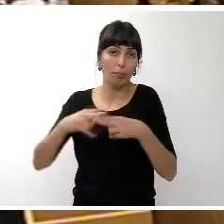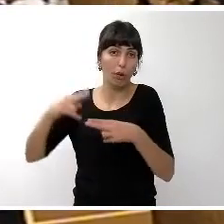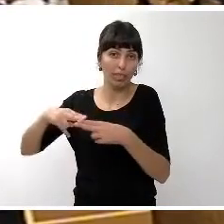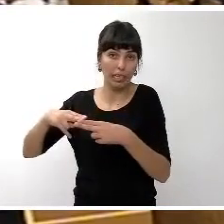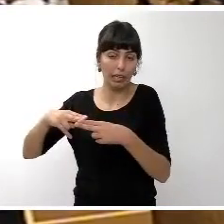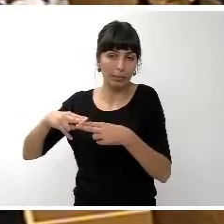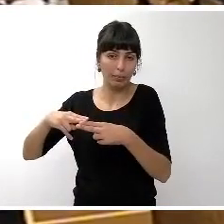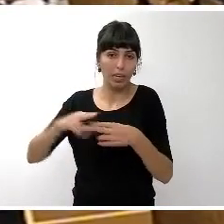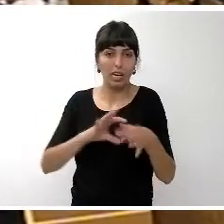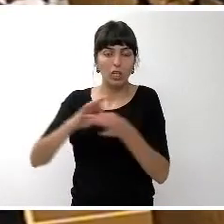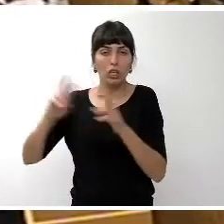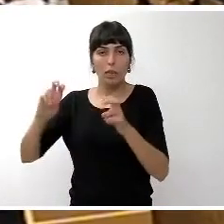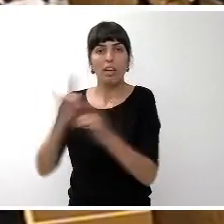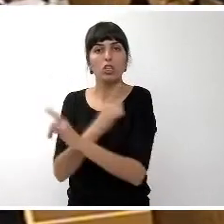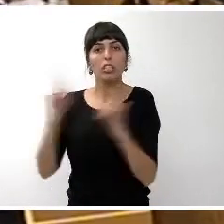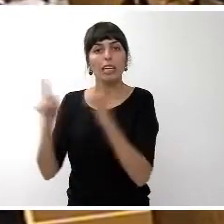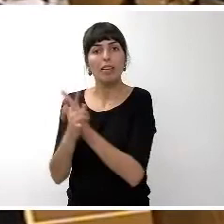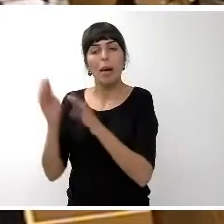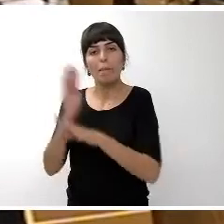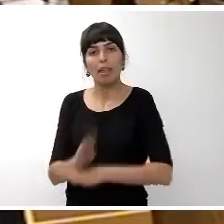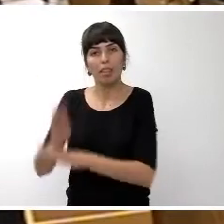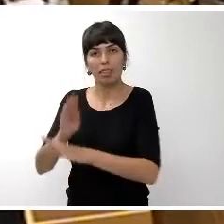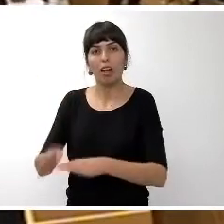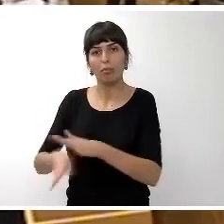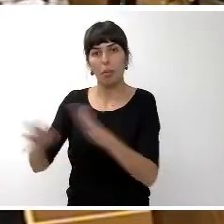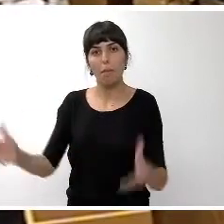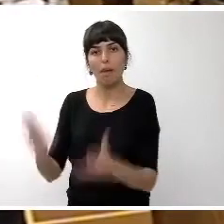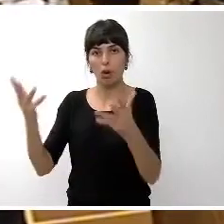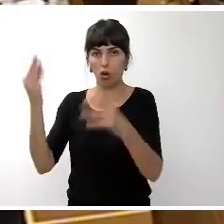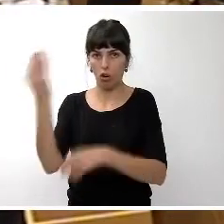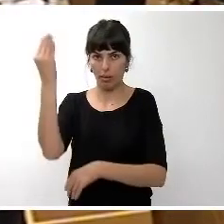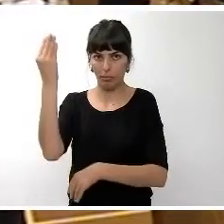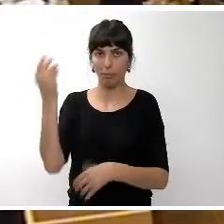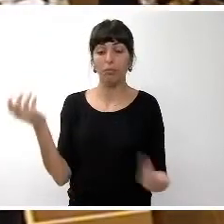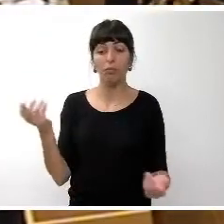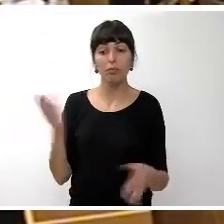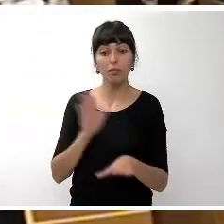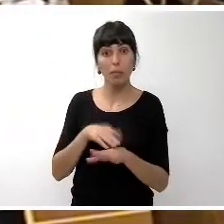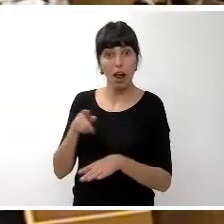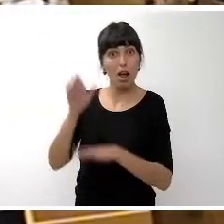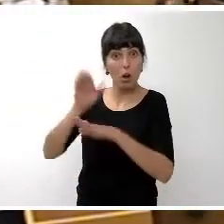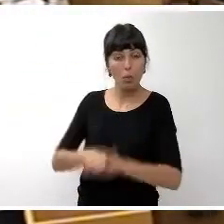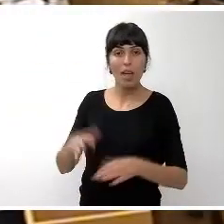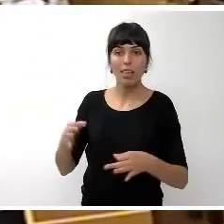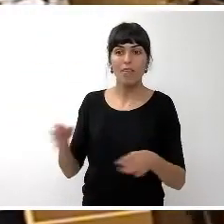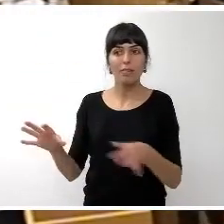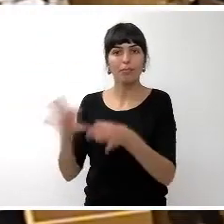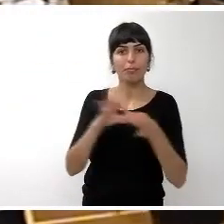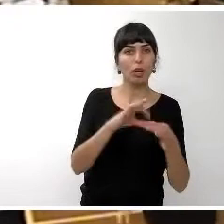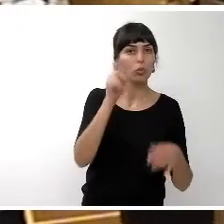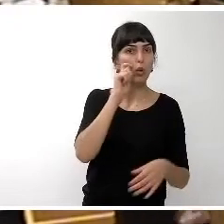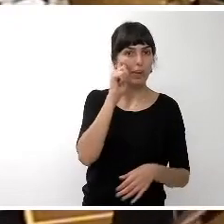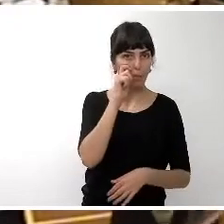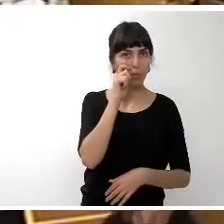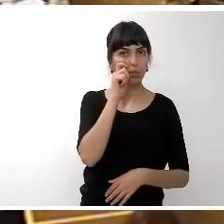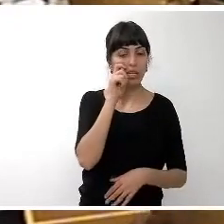subrayada por una sostenibilidad ambiental para eso tenemos que caminar de la mano de turismo y así se va a caminar de forma conjunta